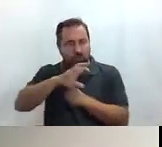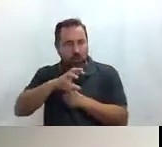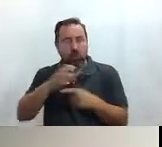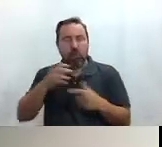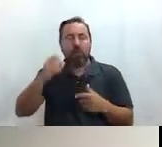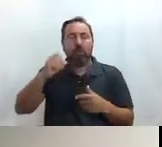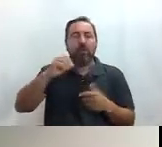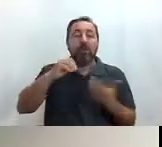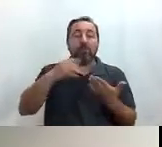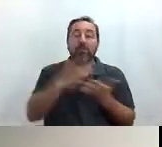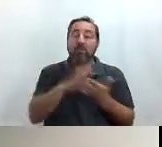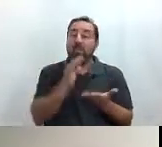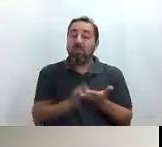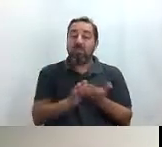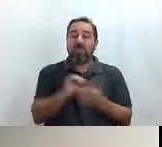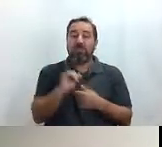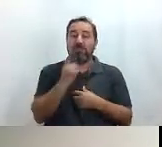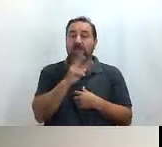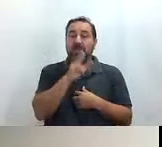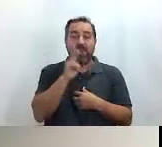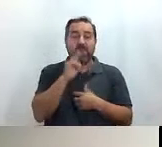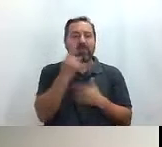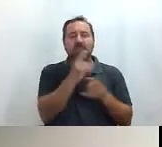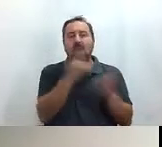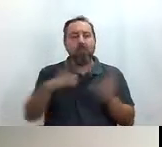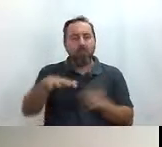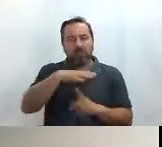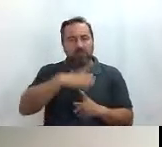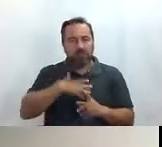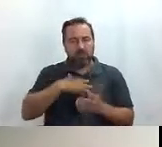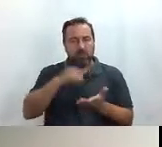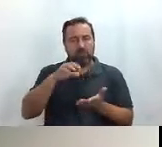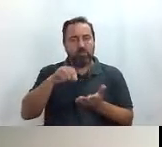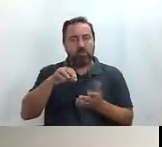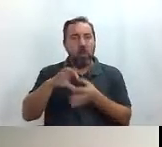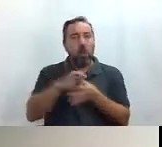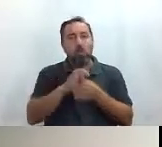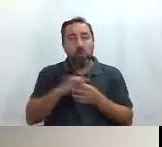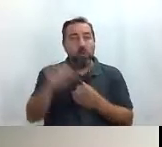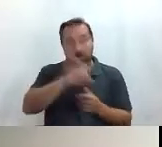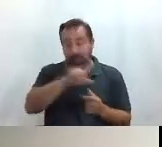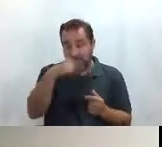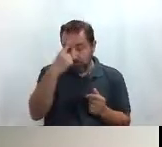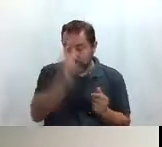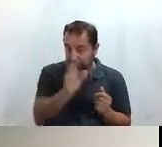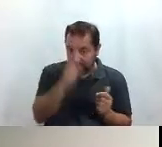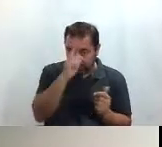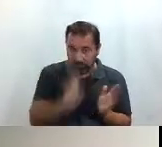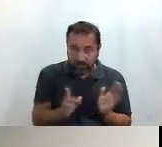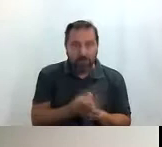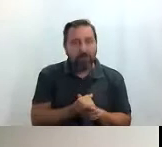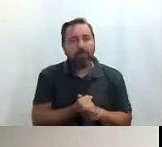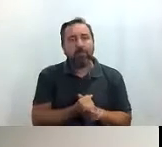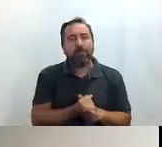la ciudad más verde con más árboles de la Unión Europea, que esto mucha gente no lo sabe. Tenemos